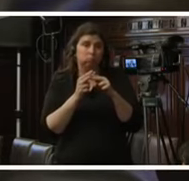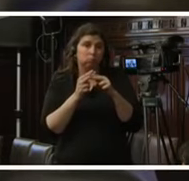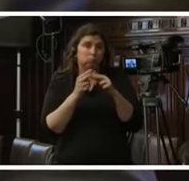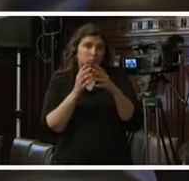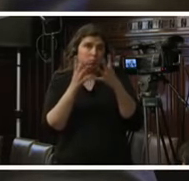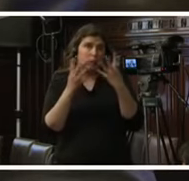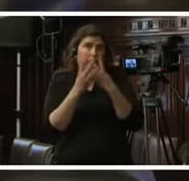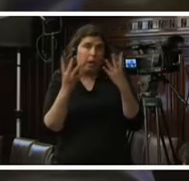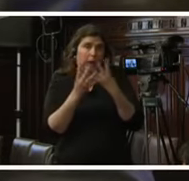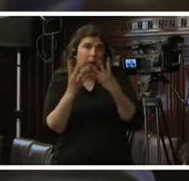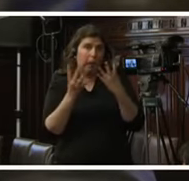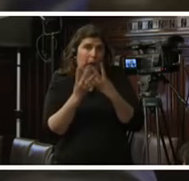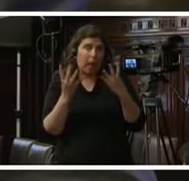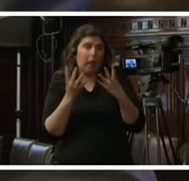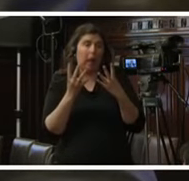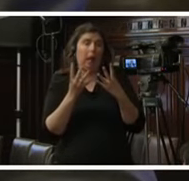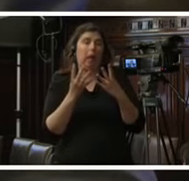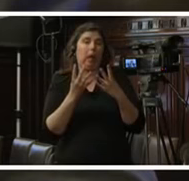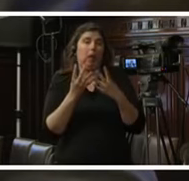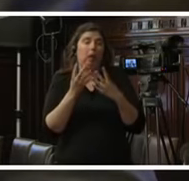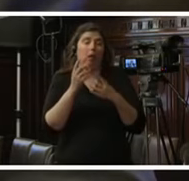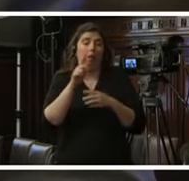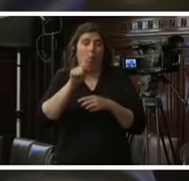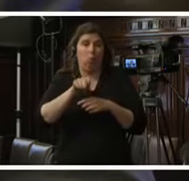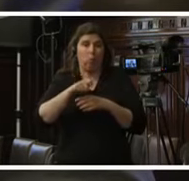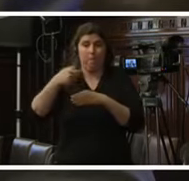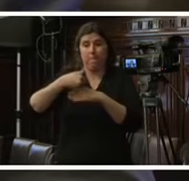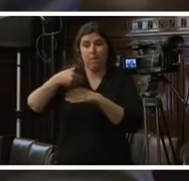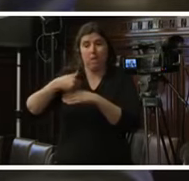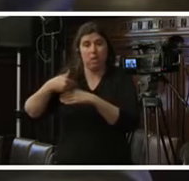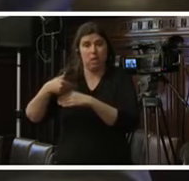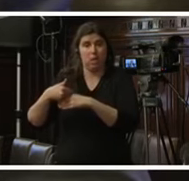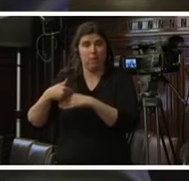la y los solicitantes una